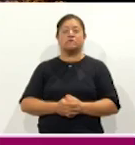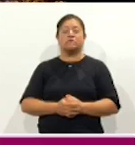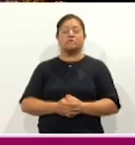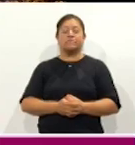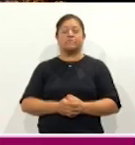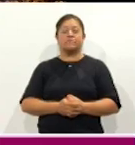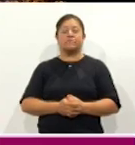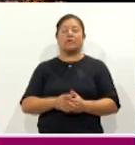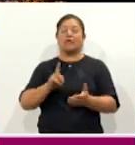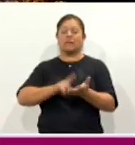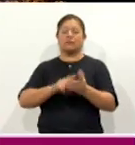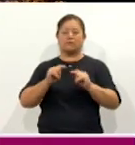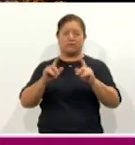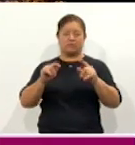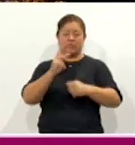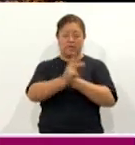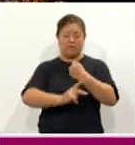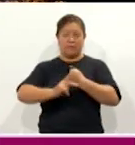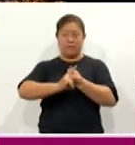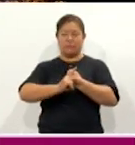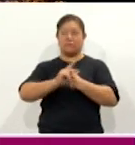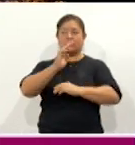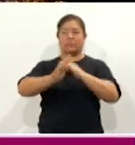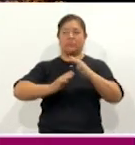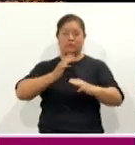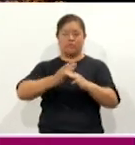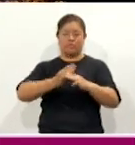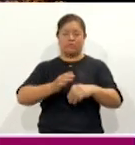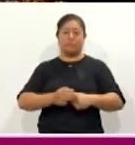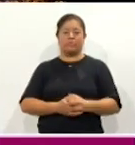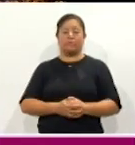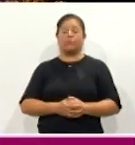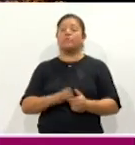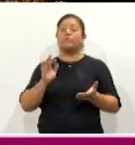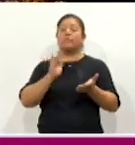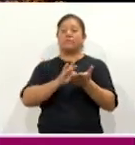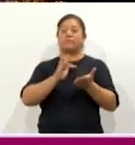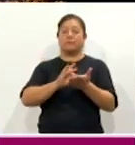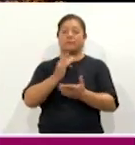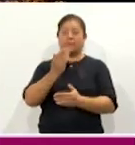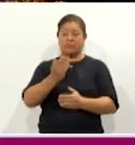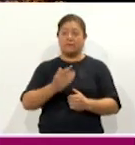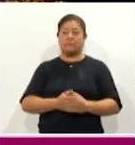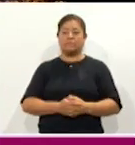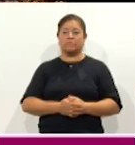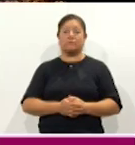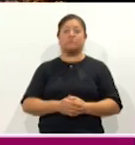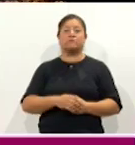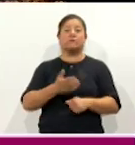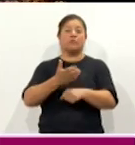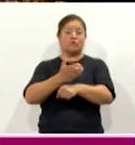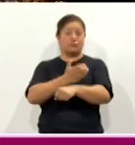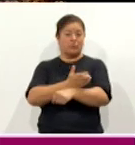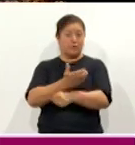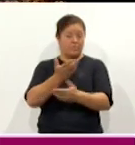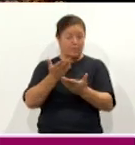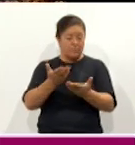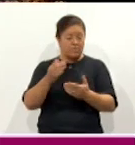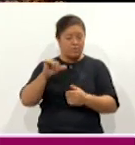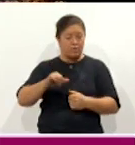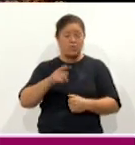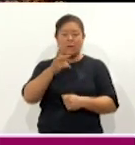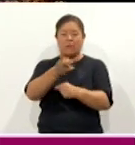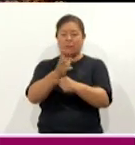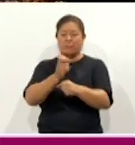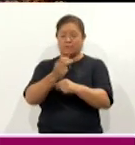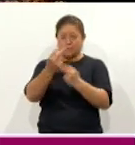en nuestro estado, el país y el mundo. Le agradecemos que esté con nosotros por supuesto y también le invitamos